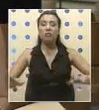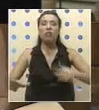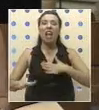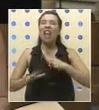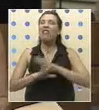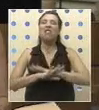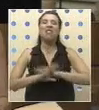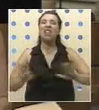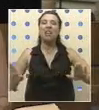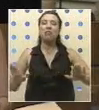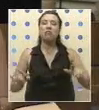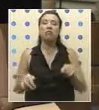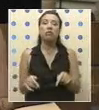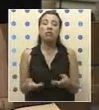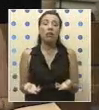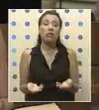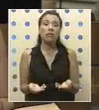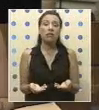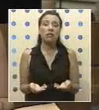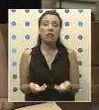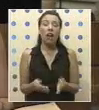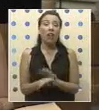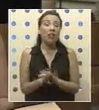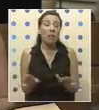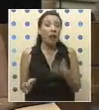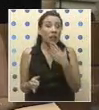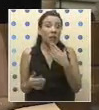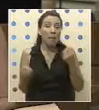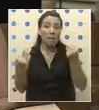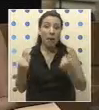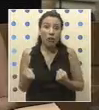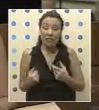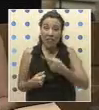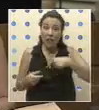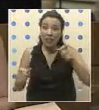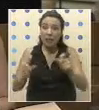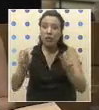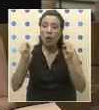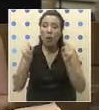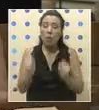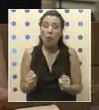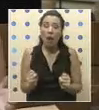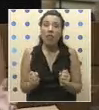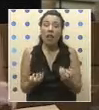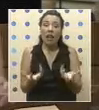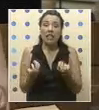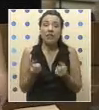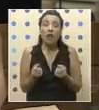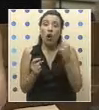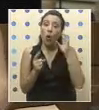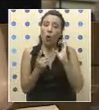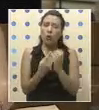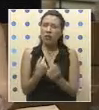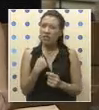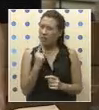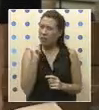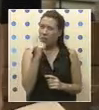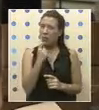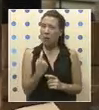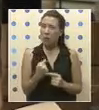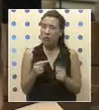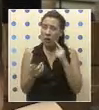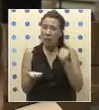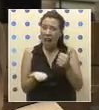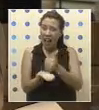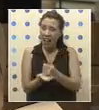y, por lo tanto, terminar la posibilidad de nuestra gente de poder acceder a la cultura. Yo me pregunto si este